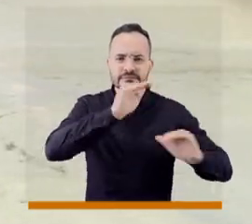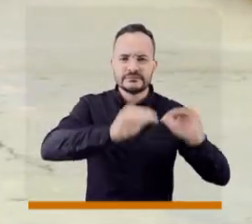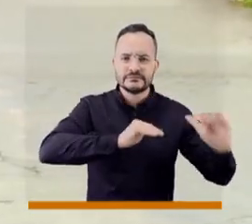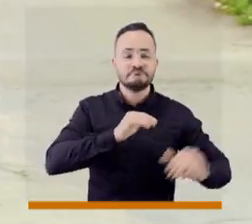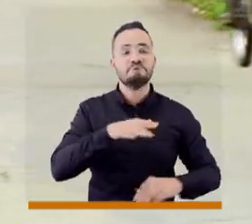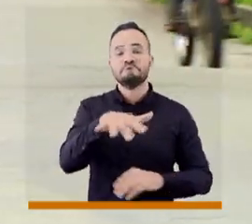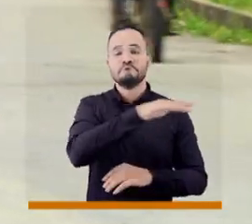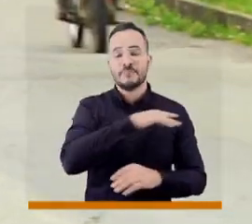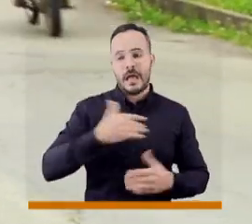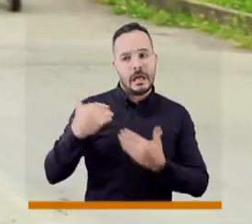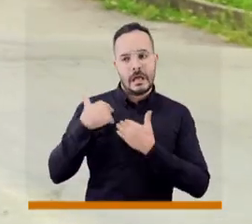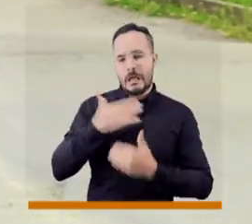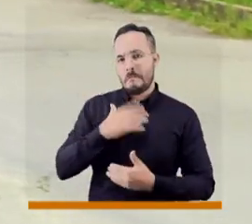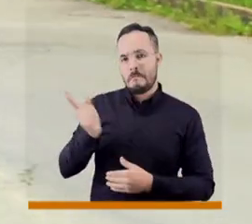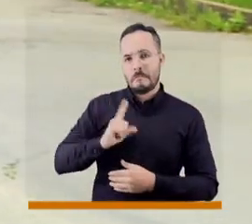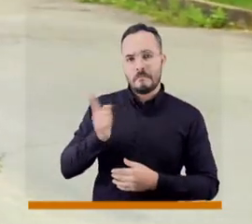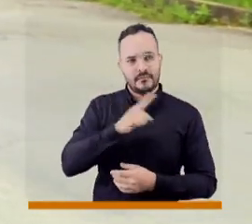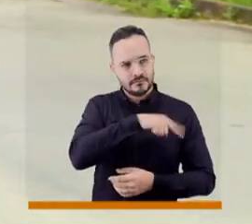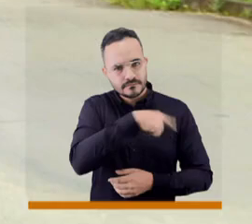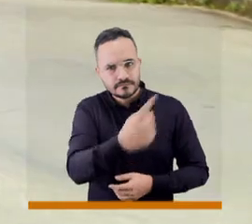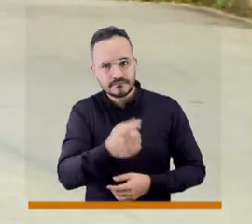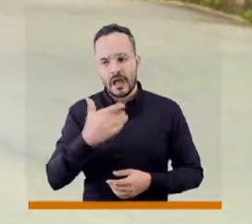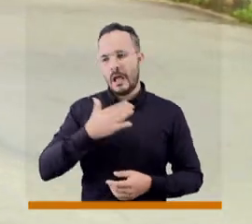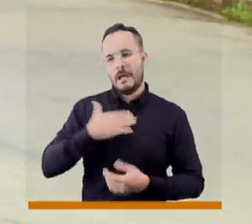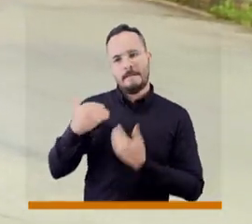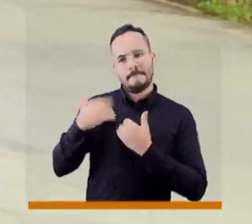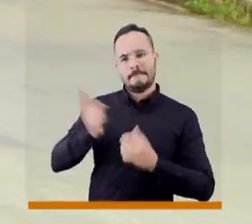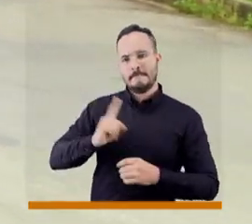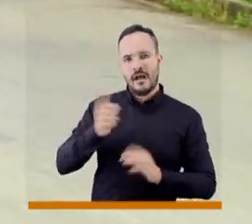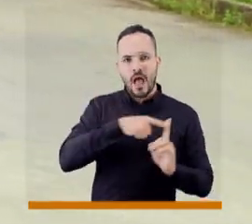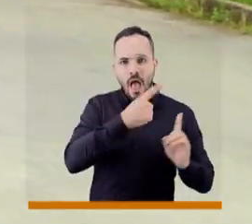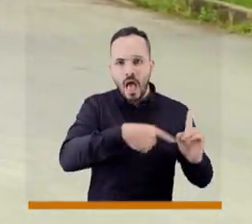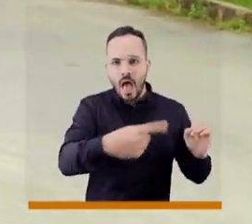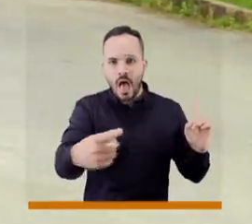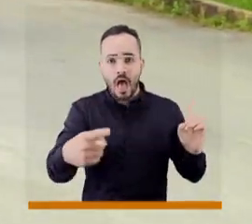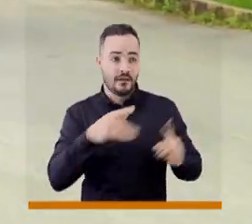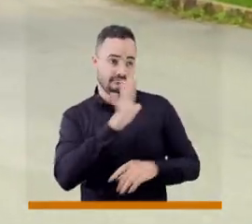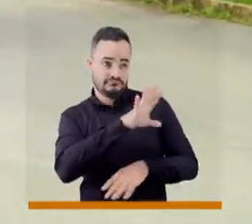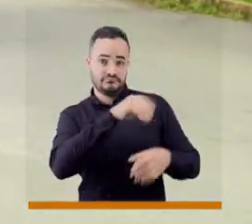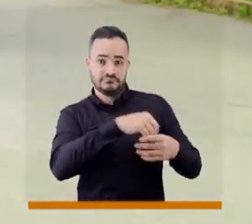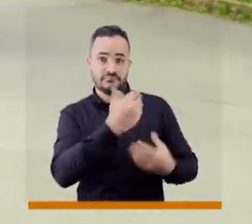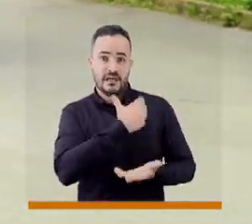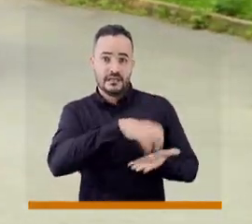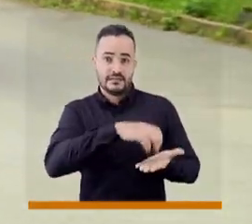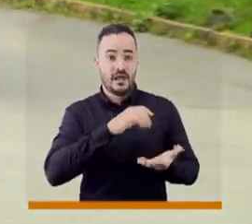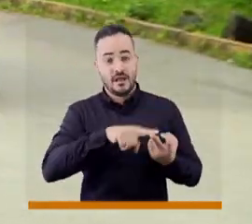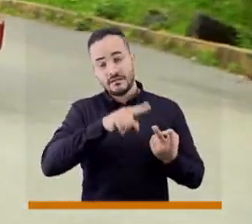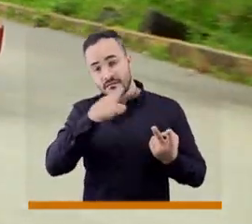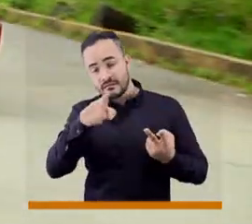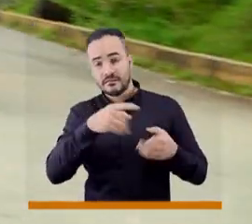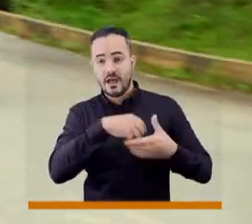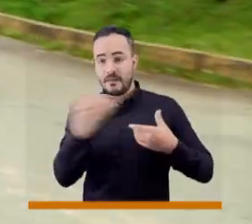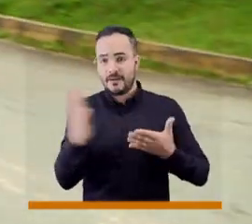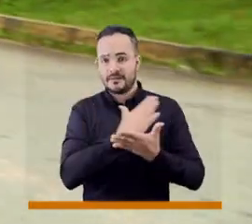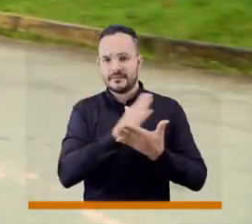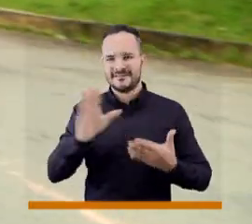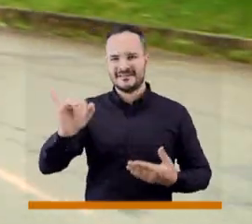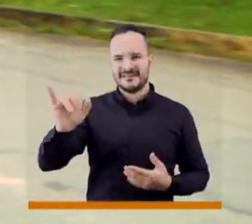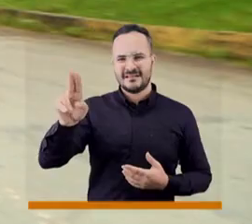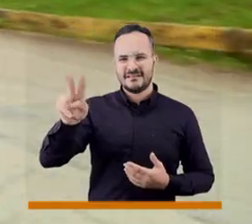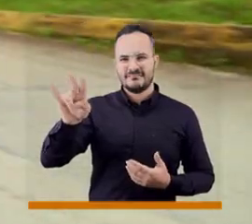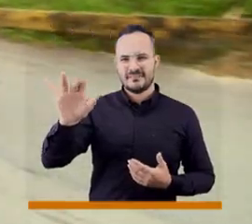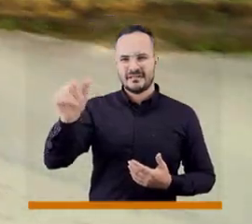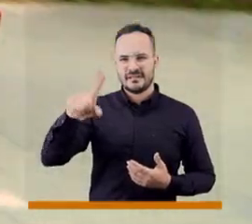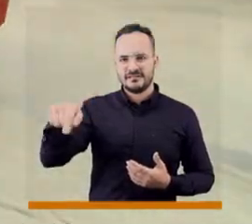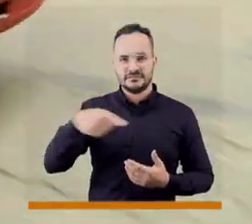todas las entidades nos decían que no les correspondía a ellos. Estoy hablando de todas las entidades, desde municipio hasta envías, pasando